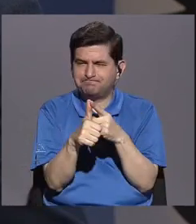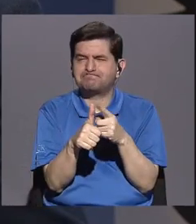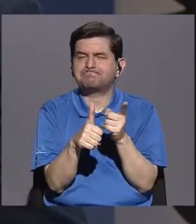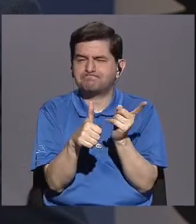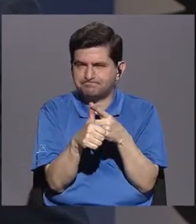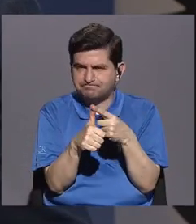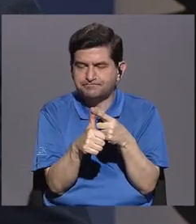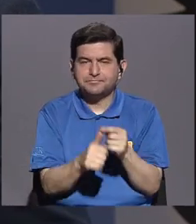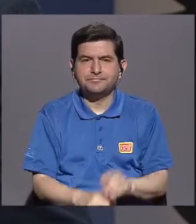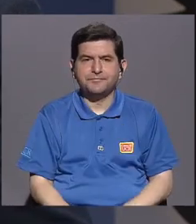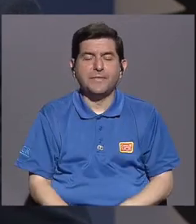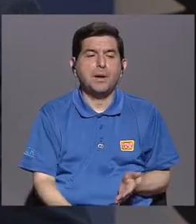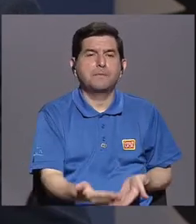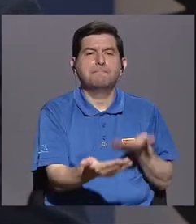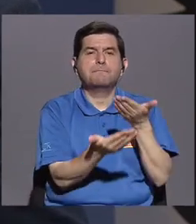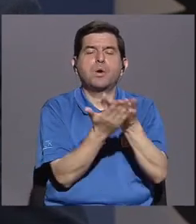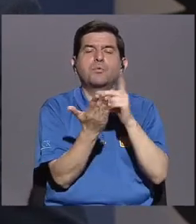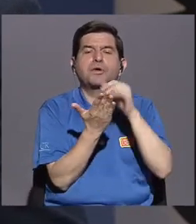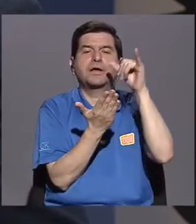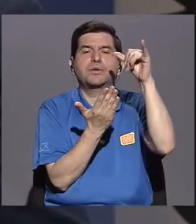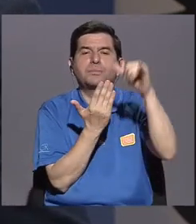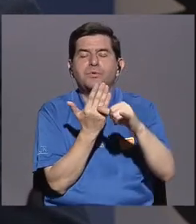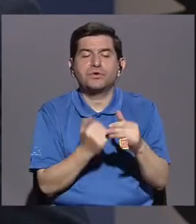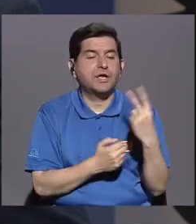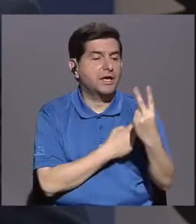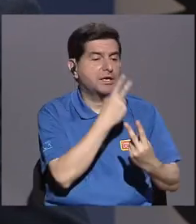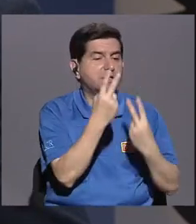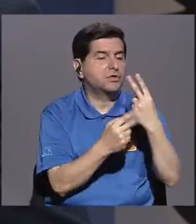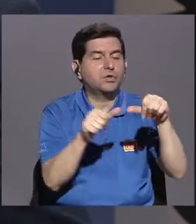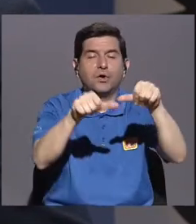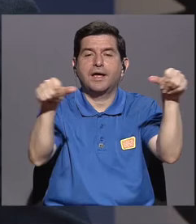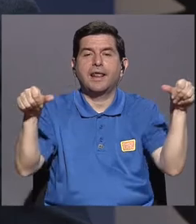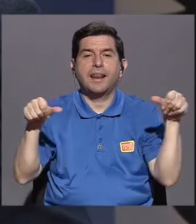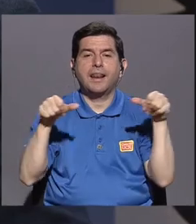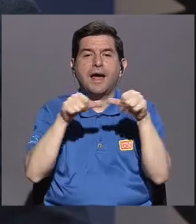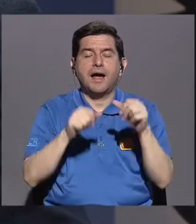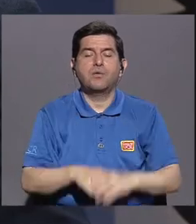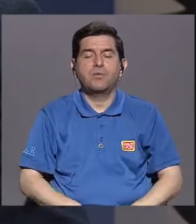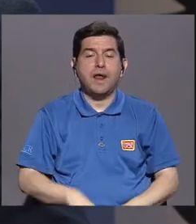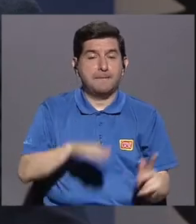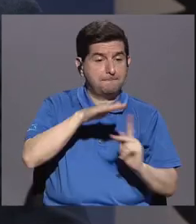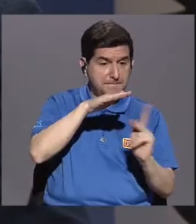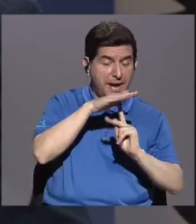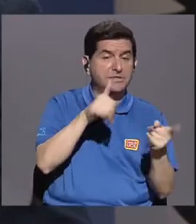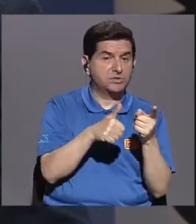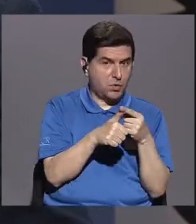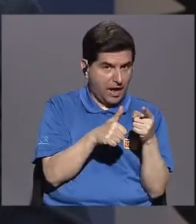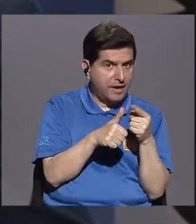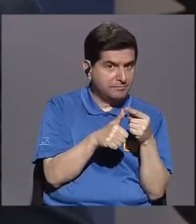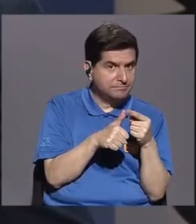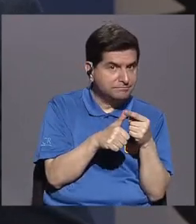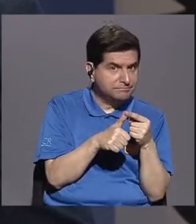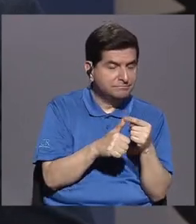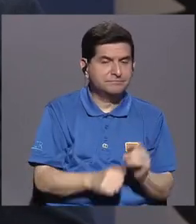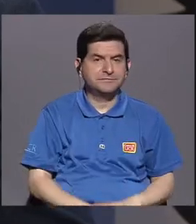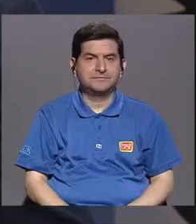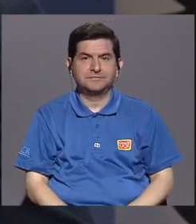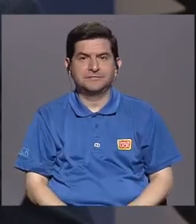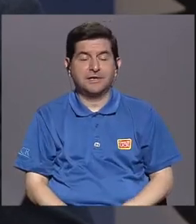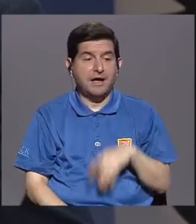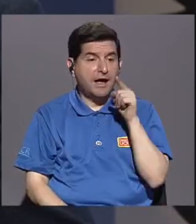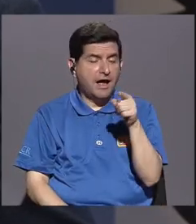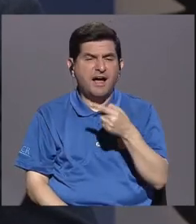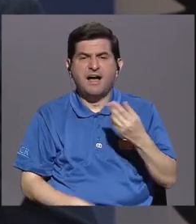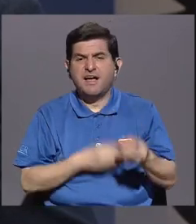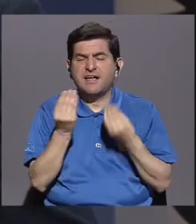proponer un proyecto de visitar aulas de preescolar inicialmente, donde lo